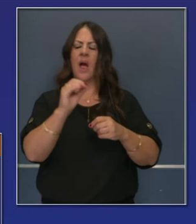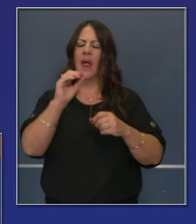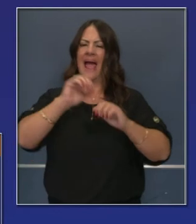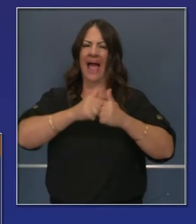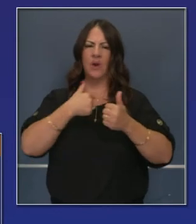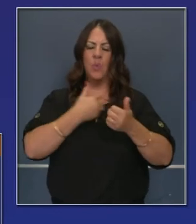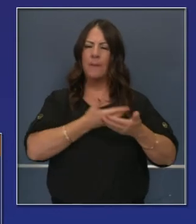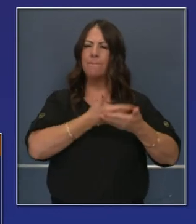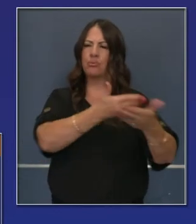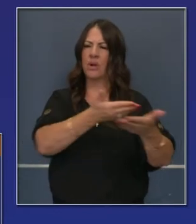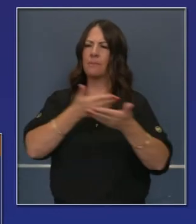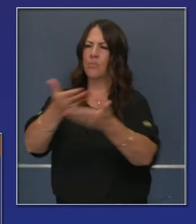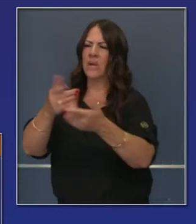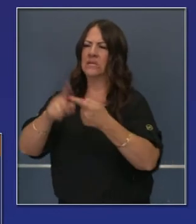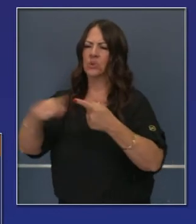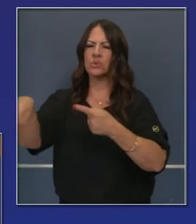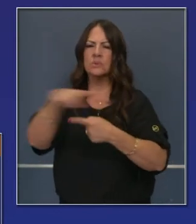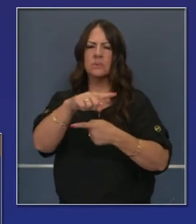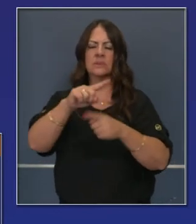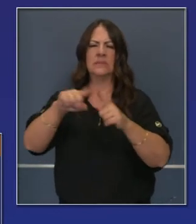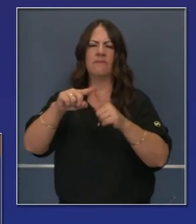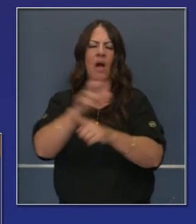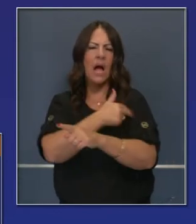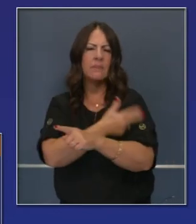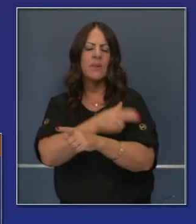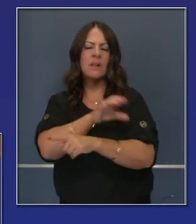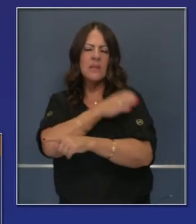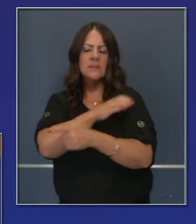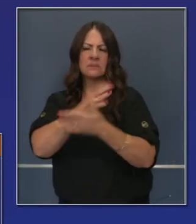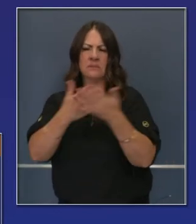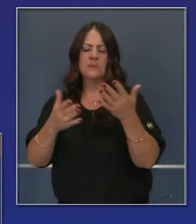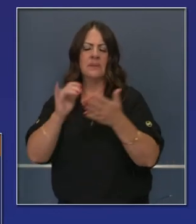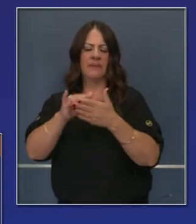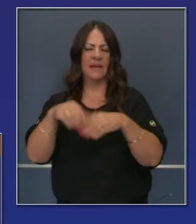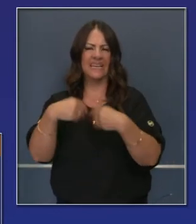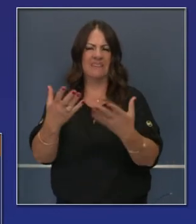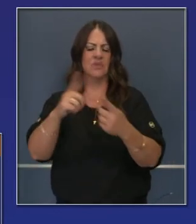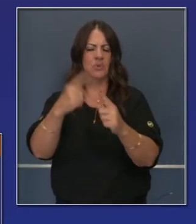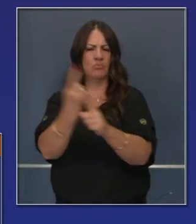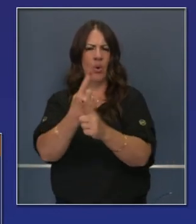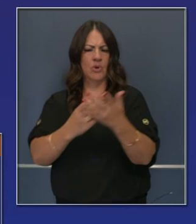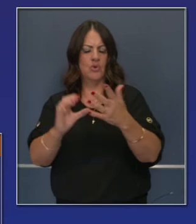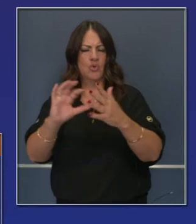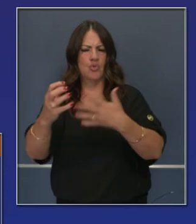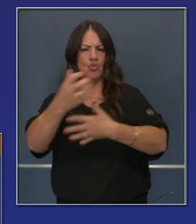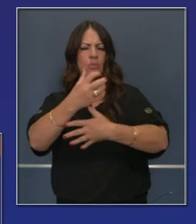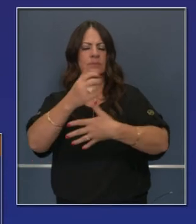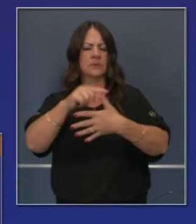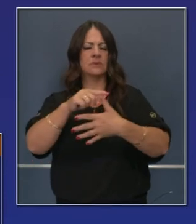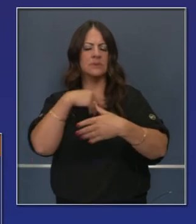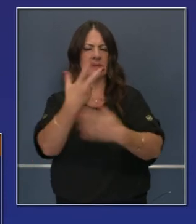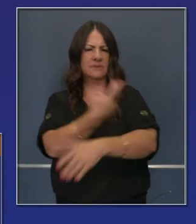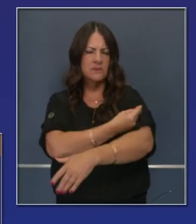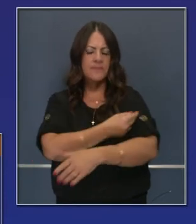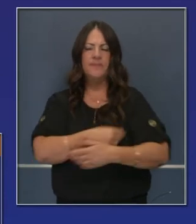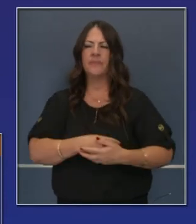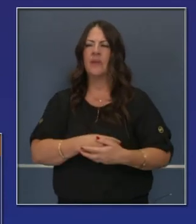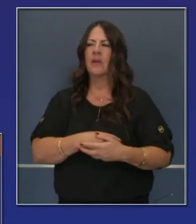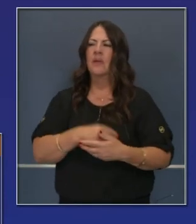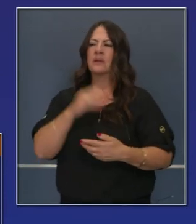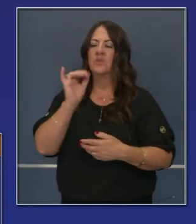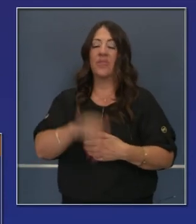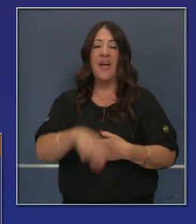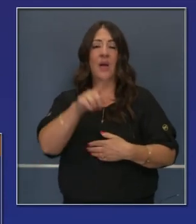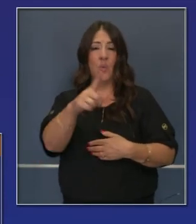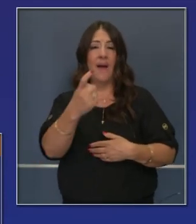hacer esto, y ellos lo han hecho en el pasado con otras vacunas y otras distribuciones que requieren almacenamiento parecido,